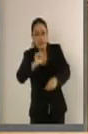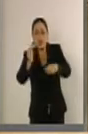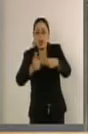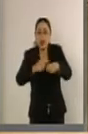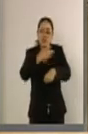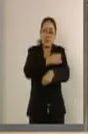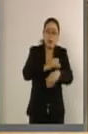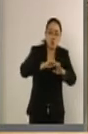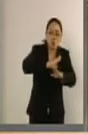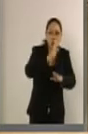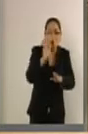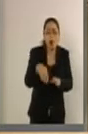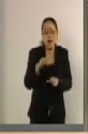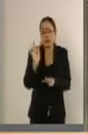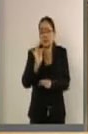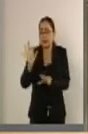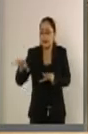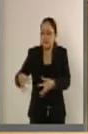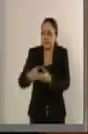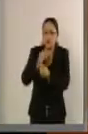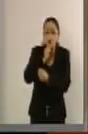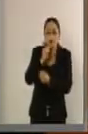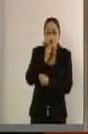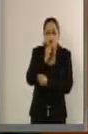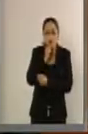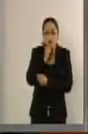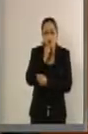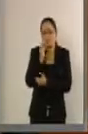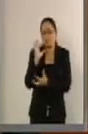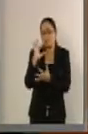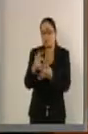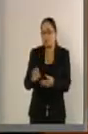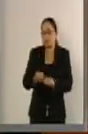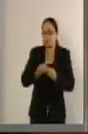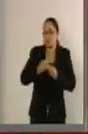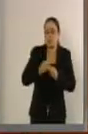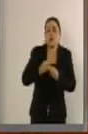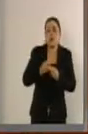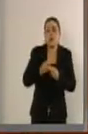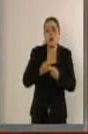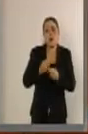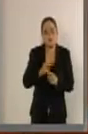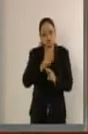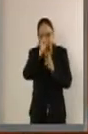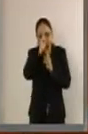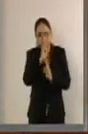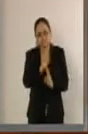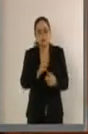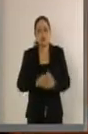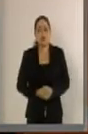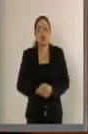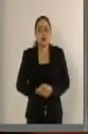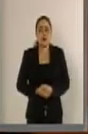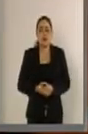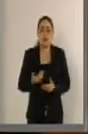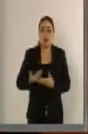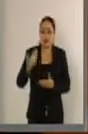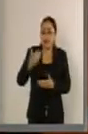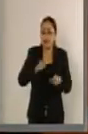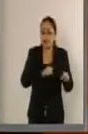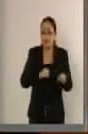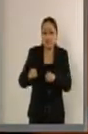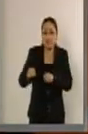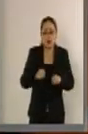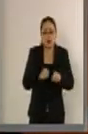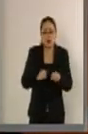o que aún no lo localiza, lo hacemos nuestro. Estos sismos han dejado claro que a pesar de la